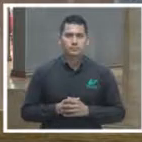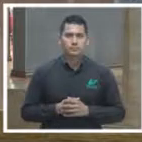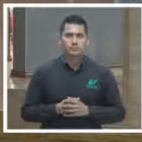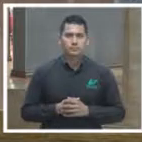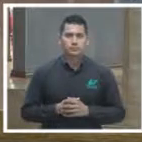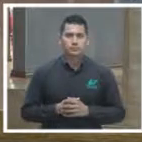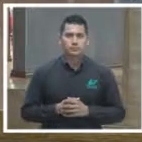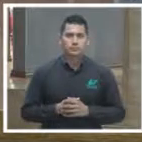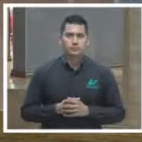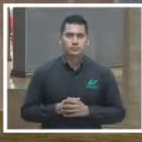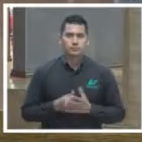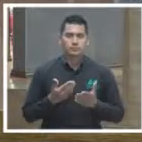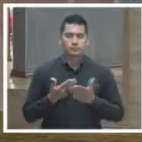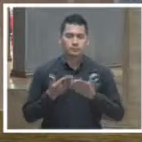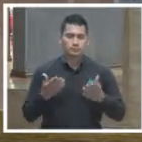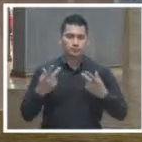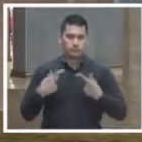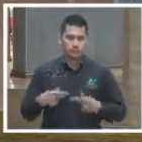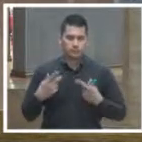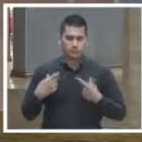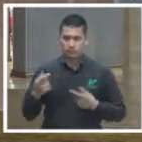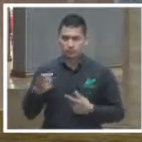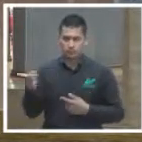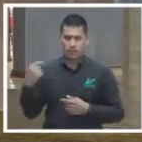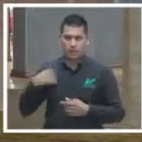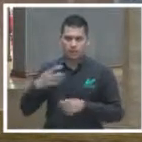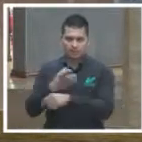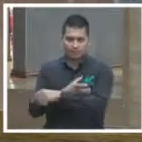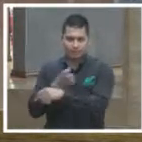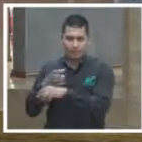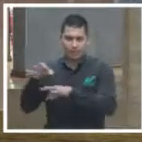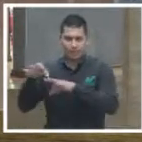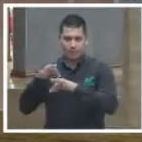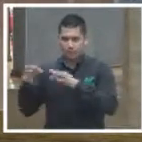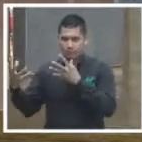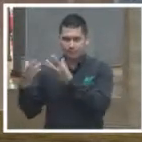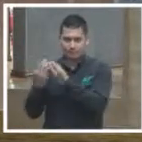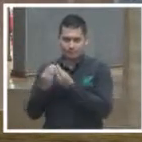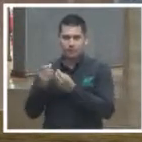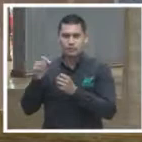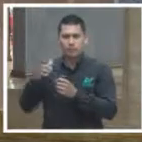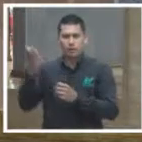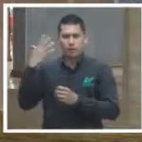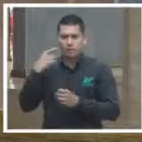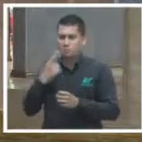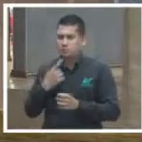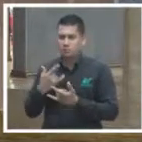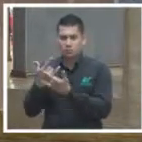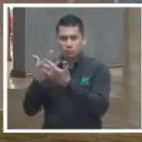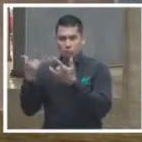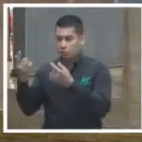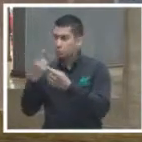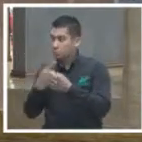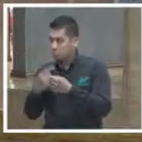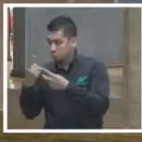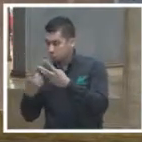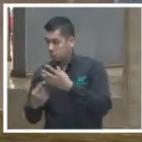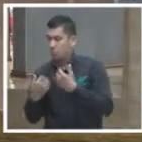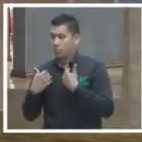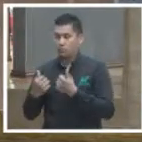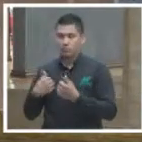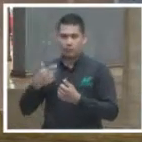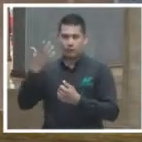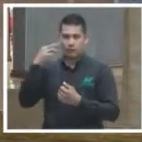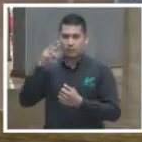la gente que trabaja conmigo en justicia abierta también me compartió un caso que yo no lo había visto pero la verdad es que